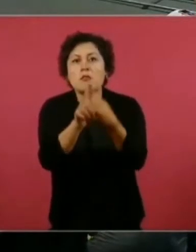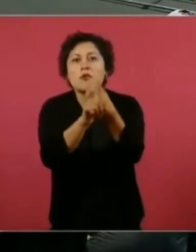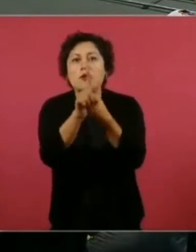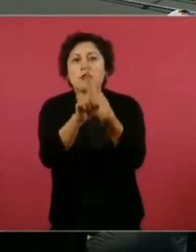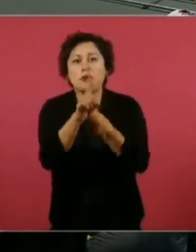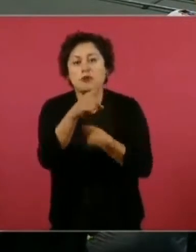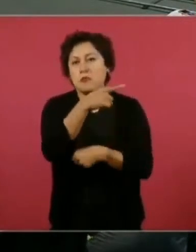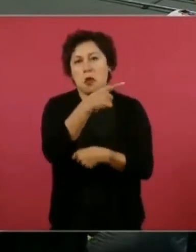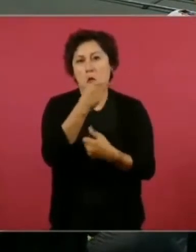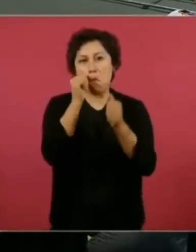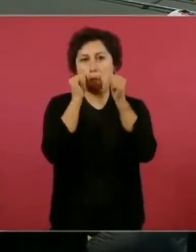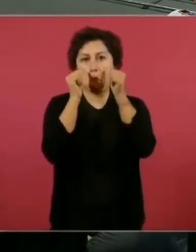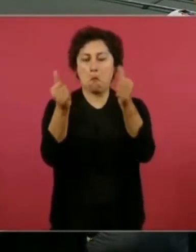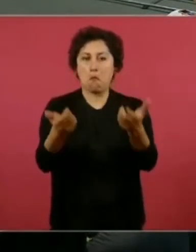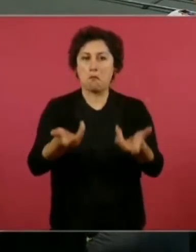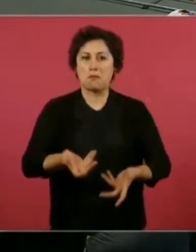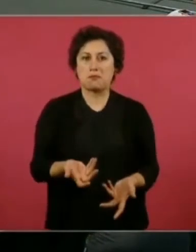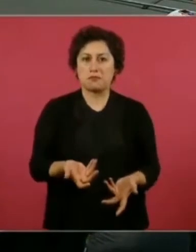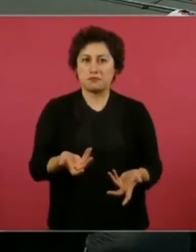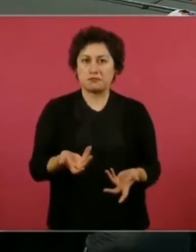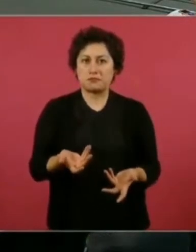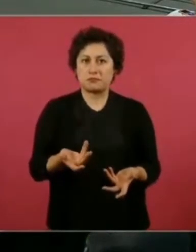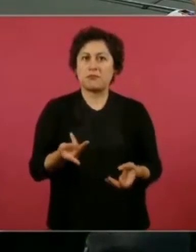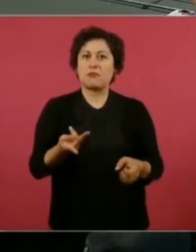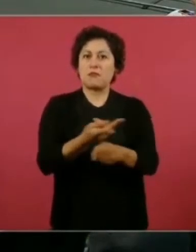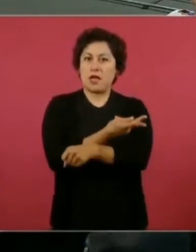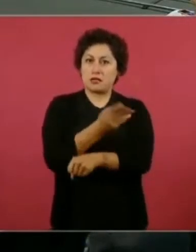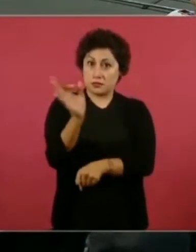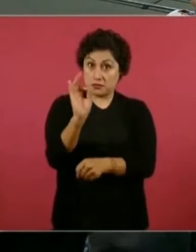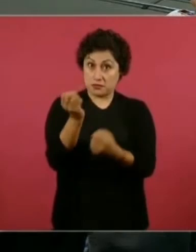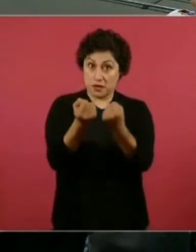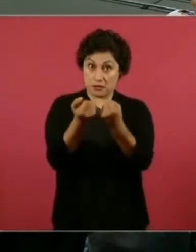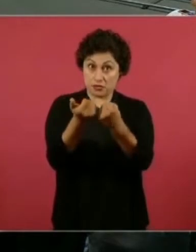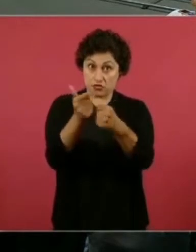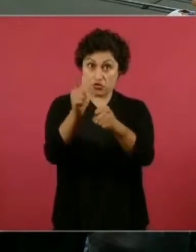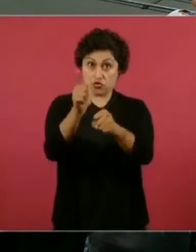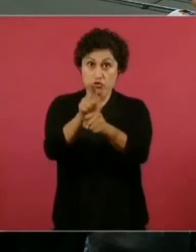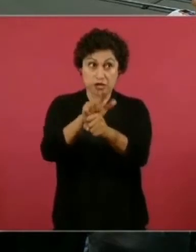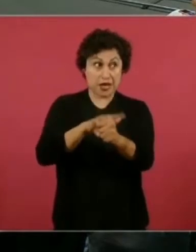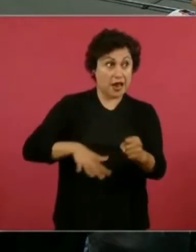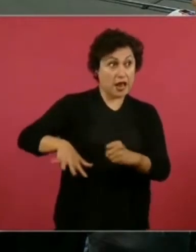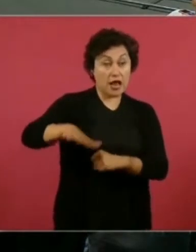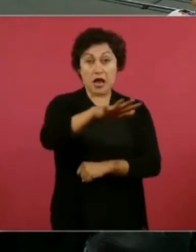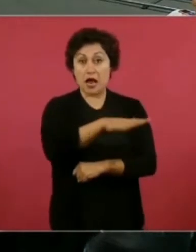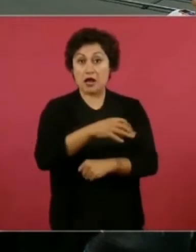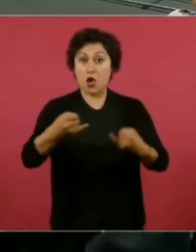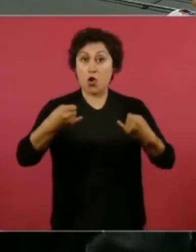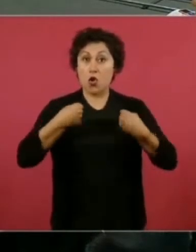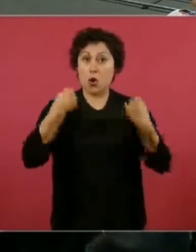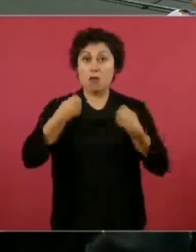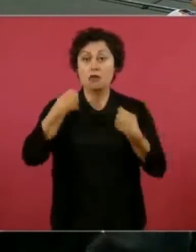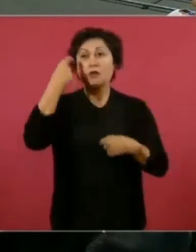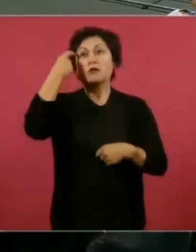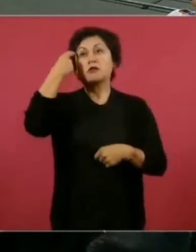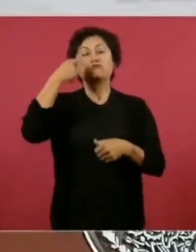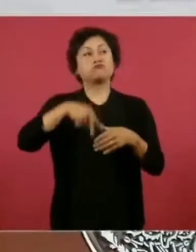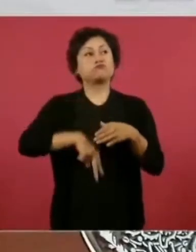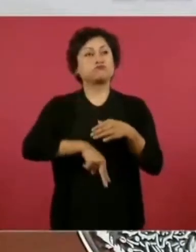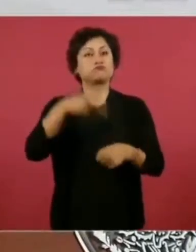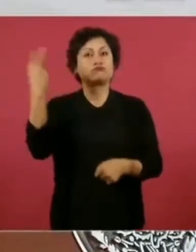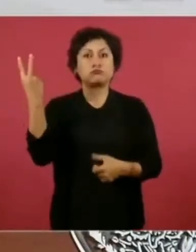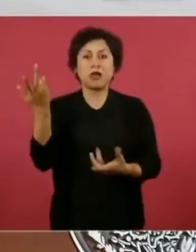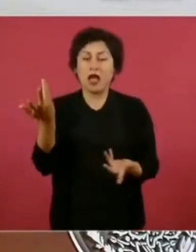¿Qué no hay un vacío en la vida de los jóvenes, que no hay